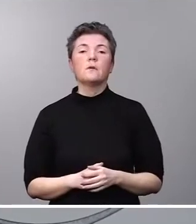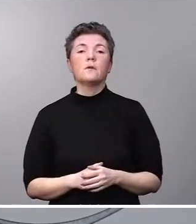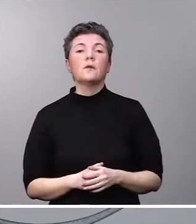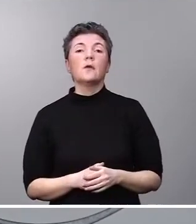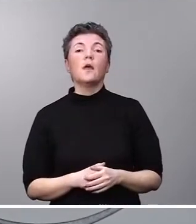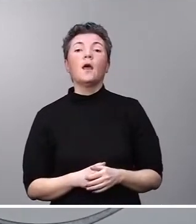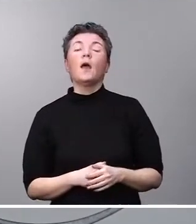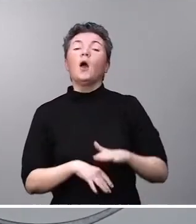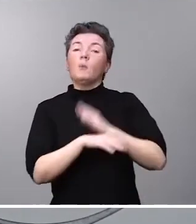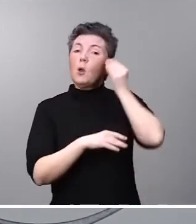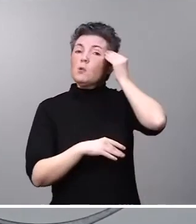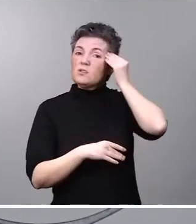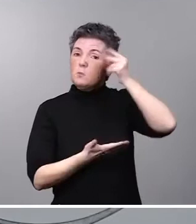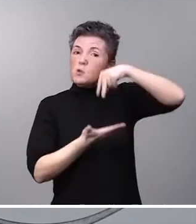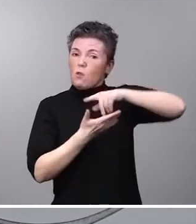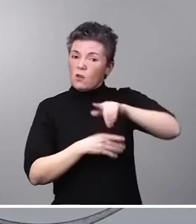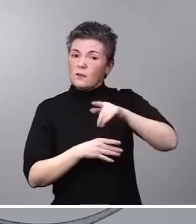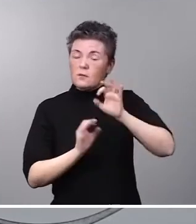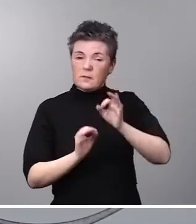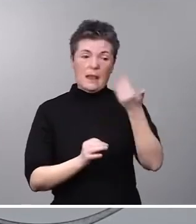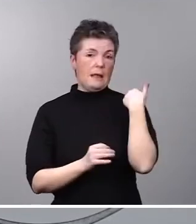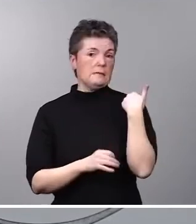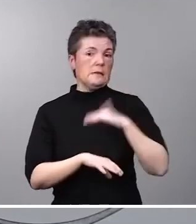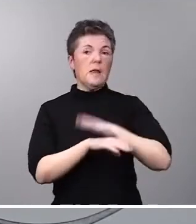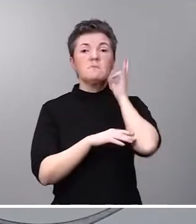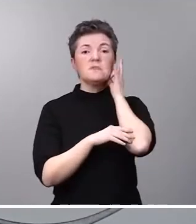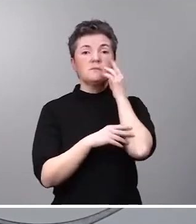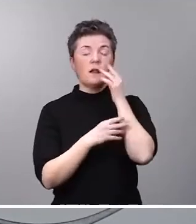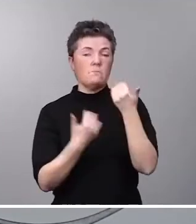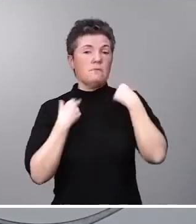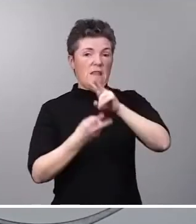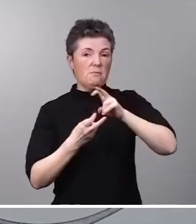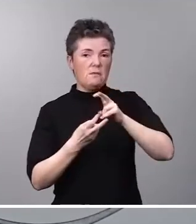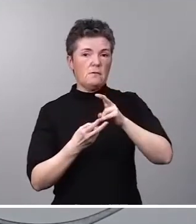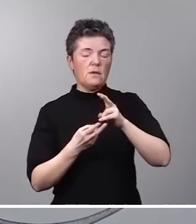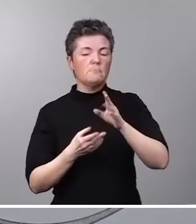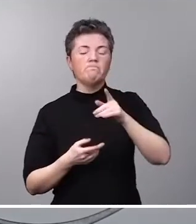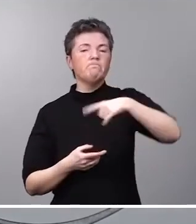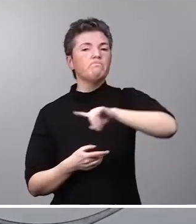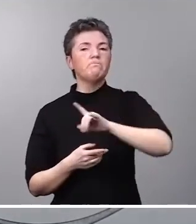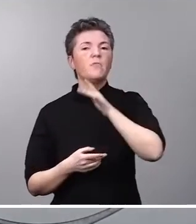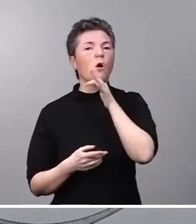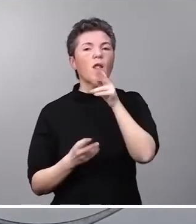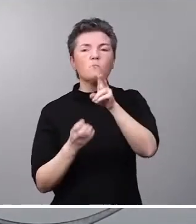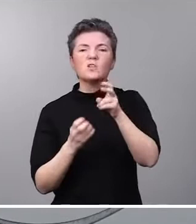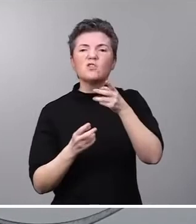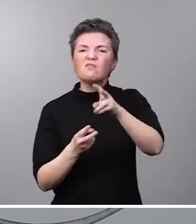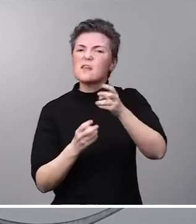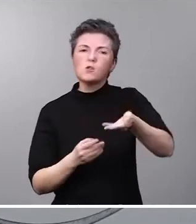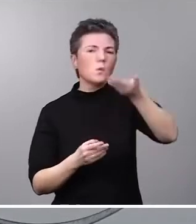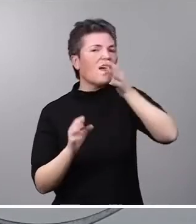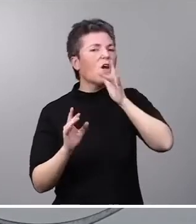en este sentido es la que ayer expresaba la ministra competente y es que no contemplamos ninguna subida fiscal en este momento.